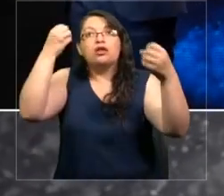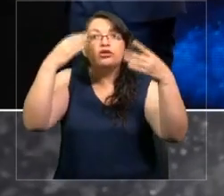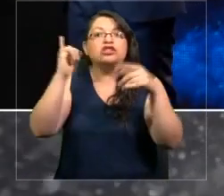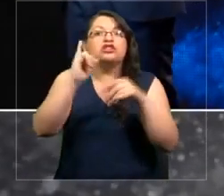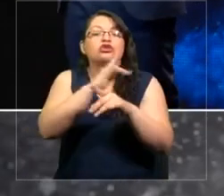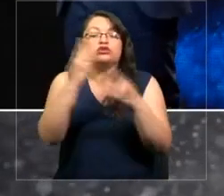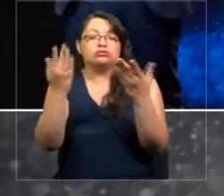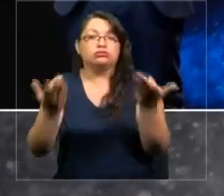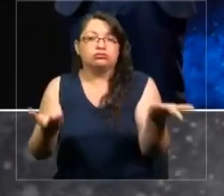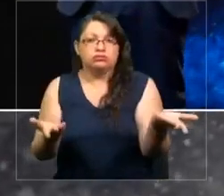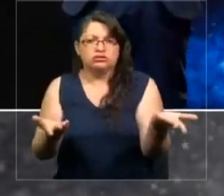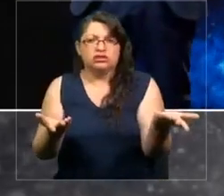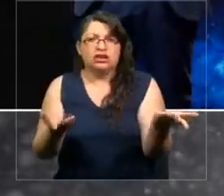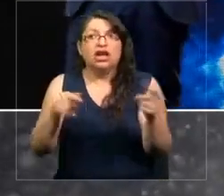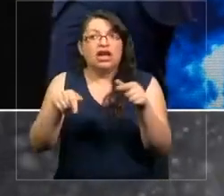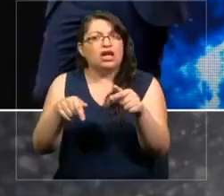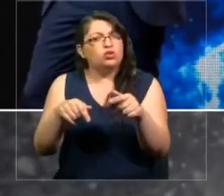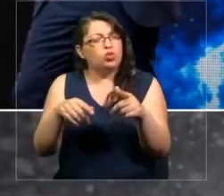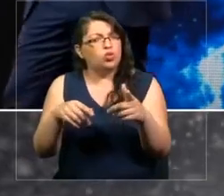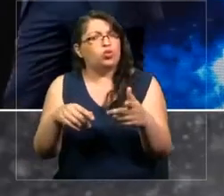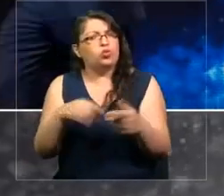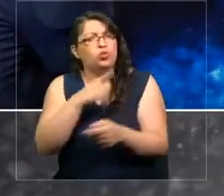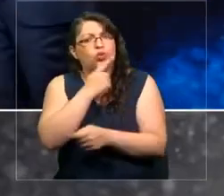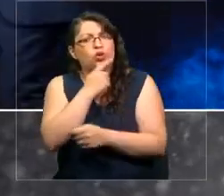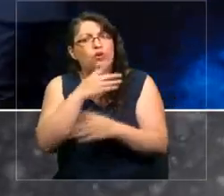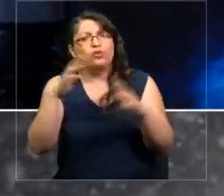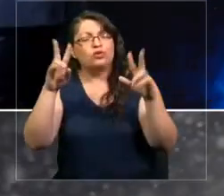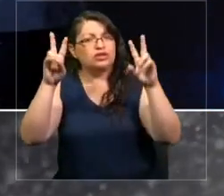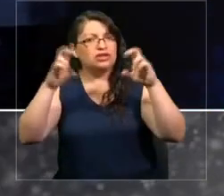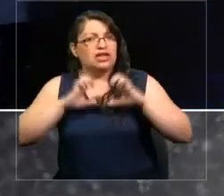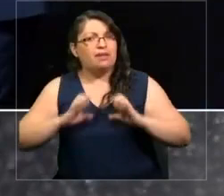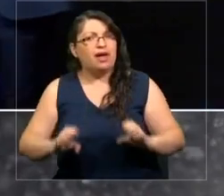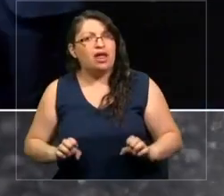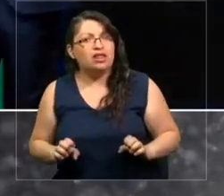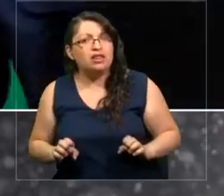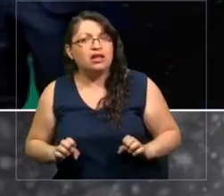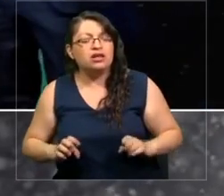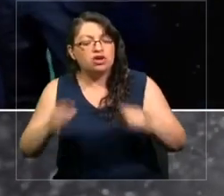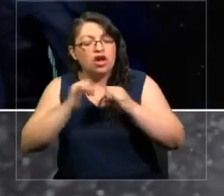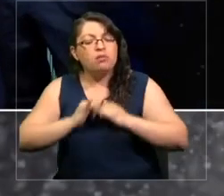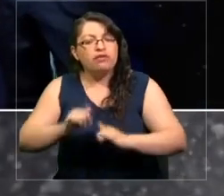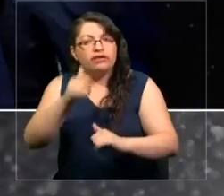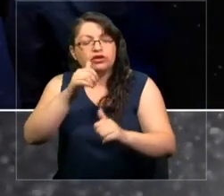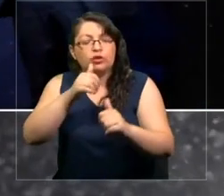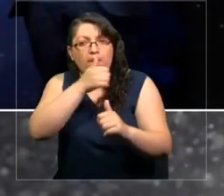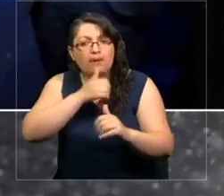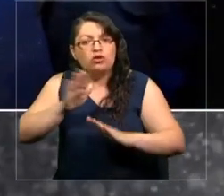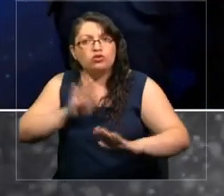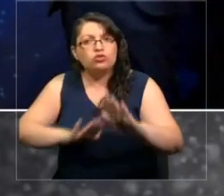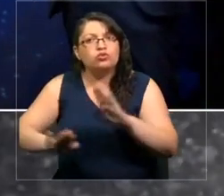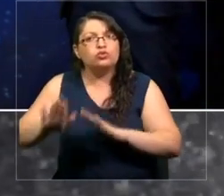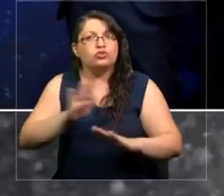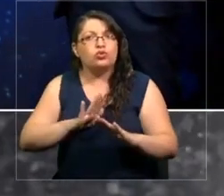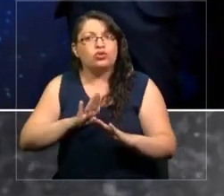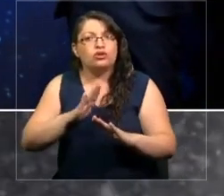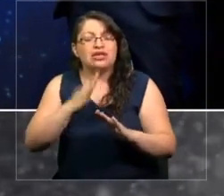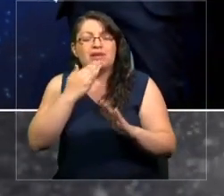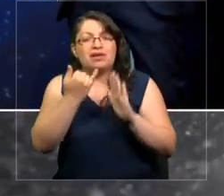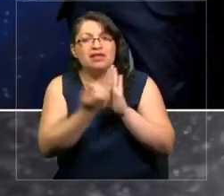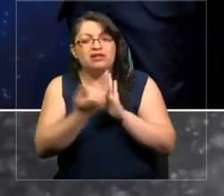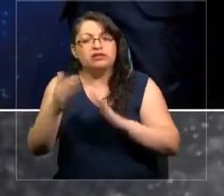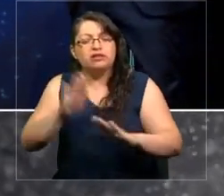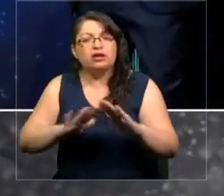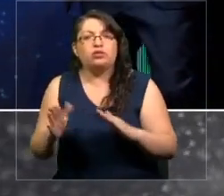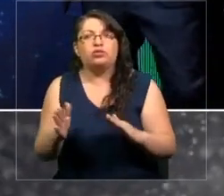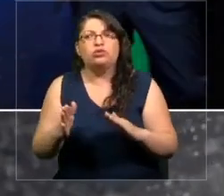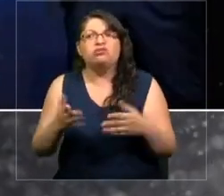esto plantea muchas preguntas en términos de ética digital, protección de datos, protección de la identidad. Y no queda demasiado claro cuál es el nivel de efectividad de